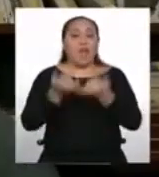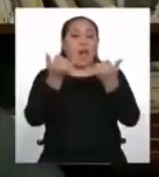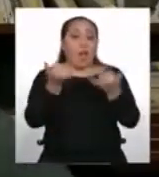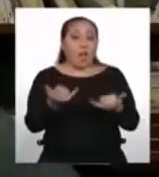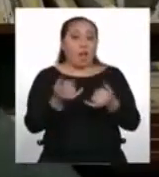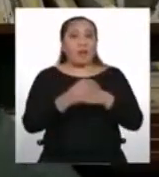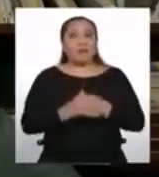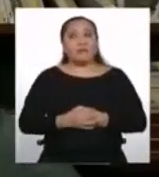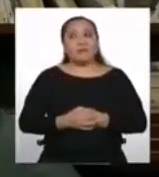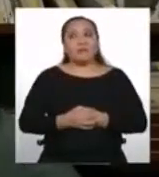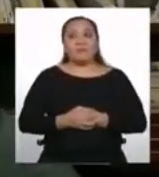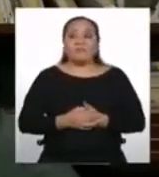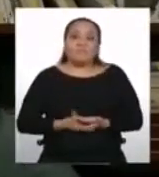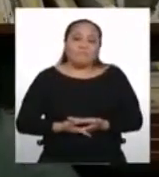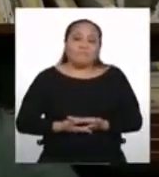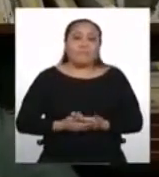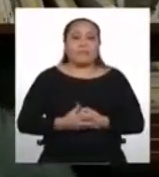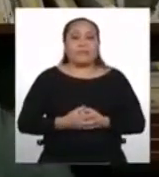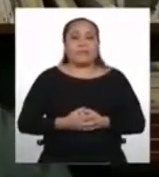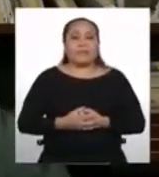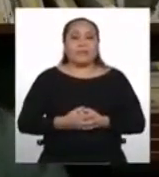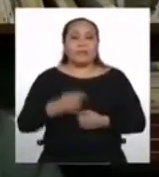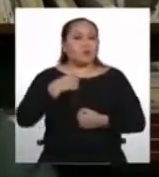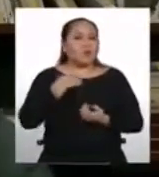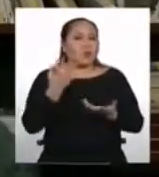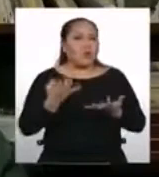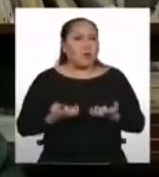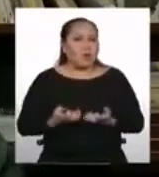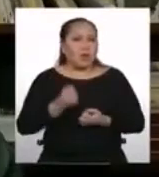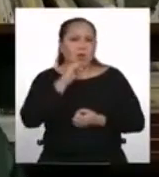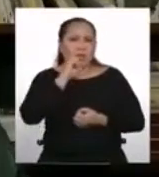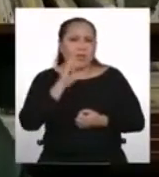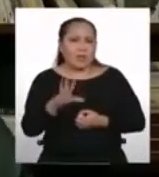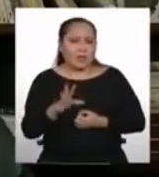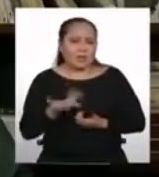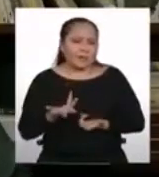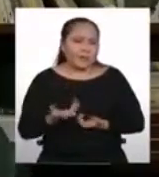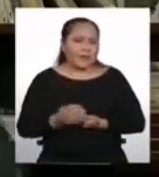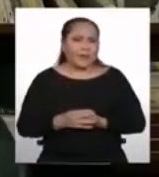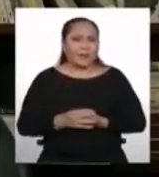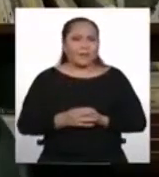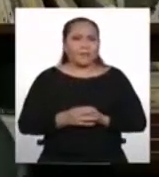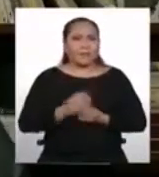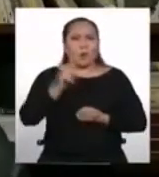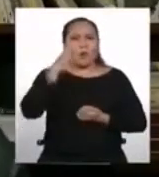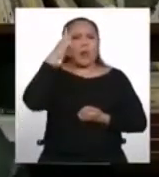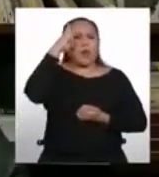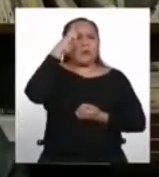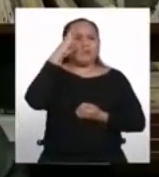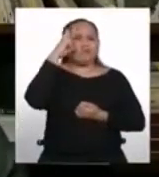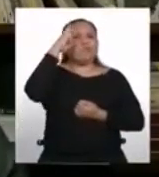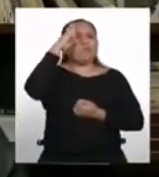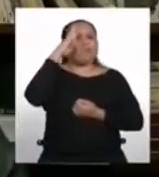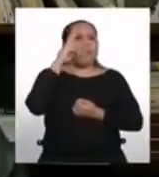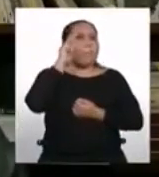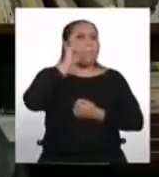pues bien, yo quisiera plantearles una reflexión primero.